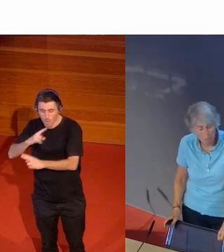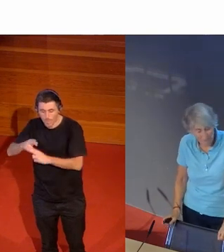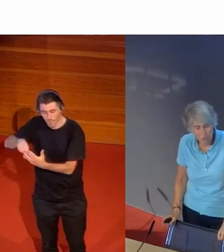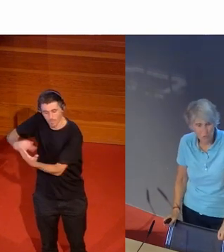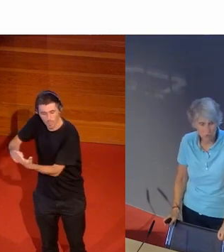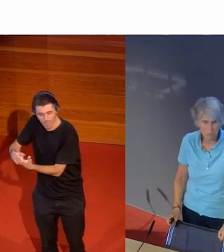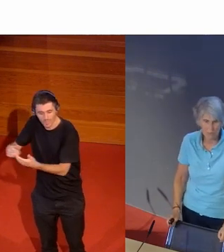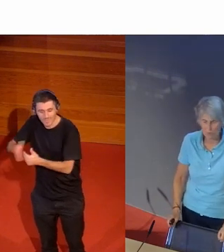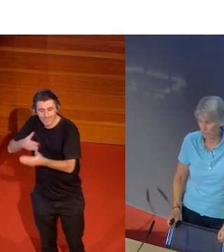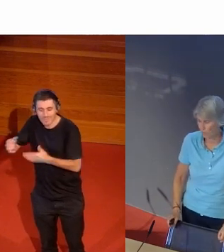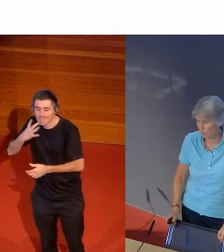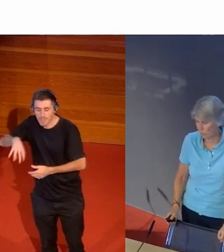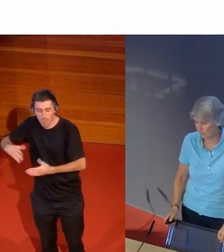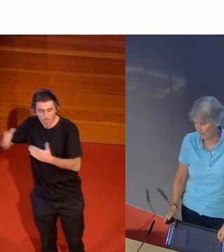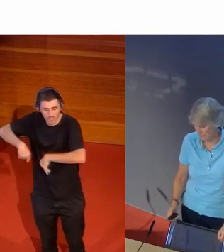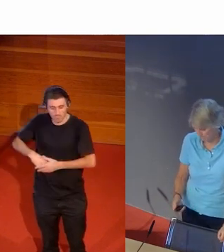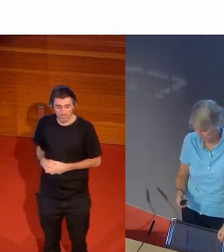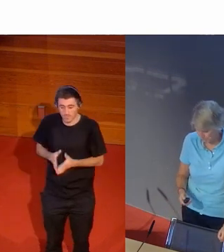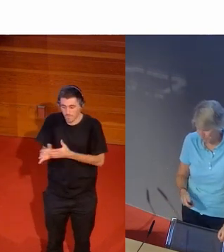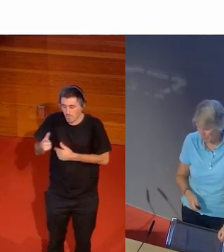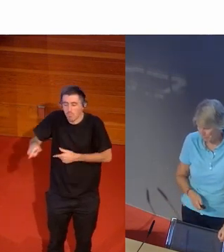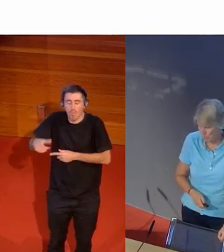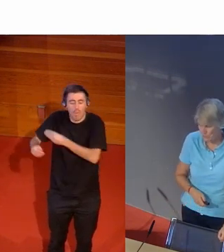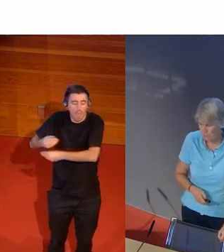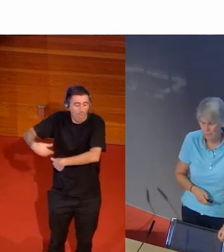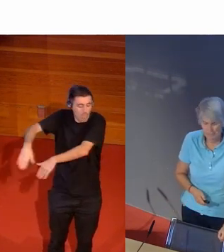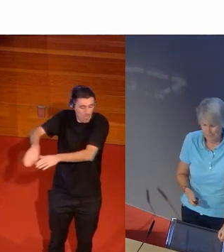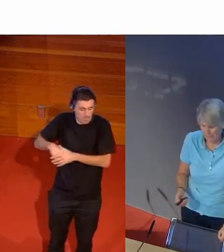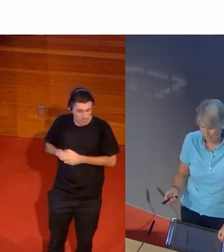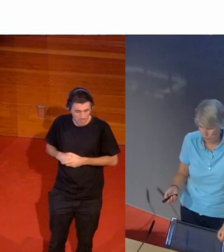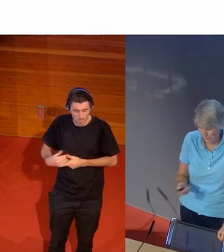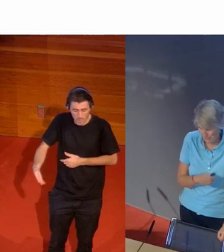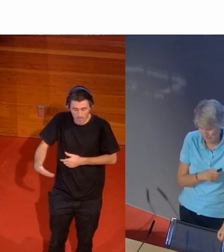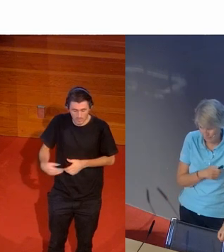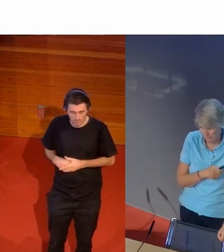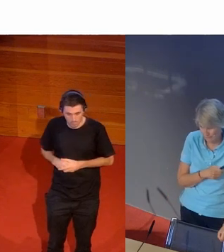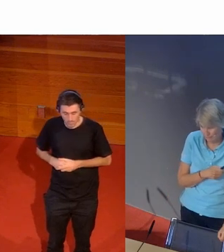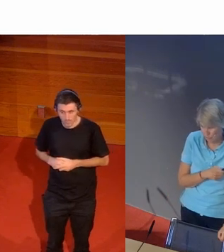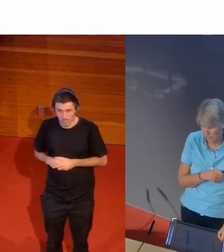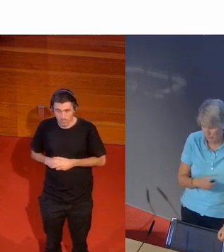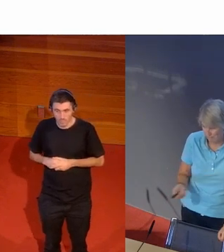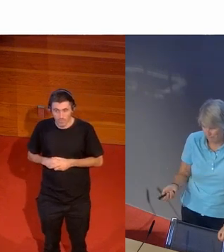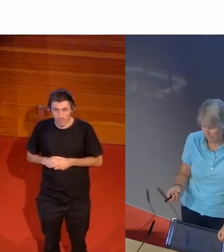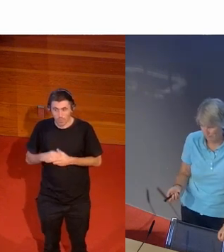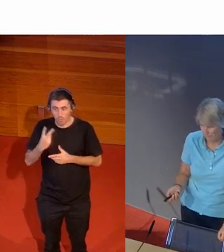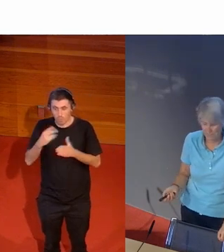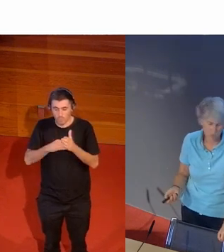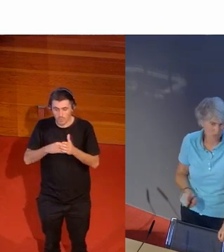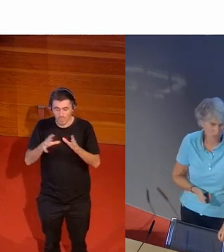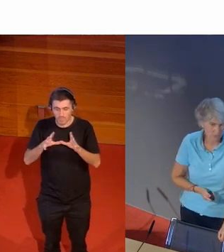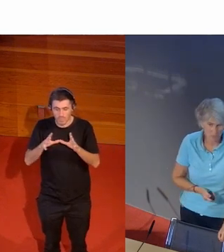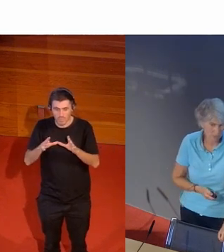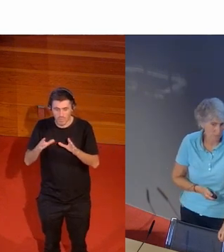y aumento casualmente el número de fotografías pero es hablando antes de 2010 de